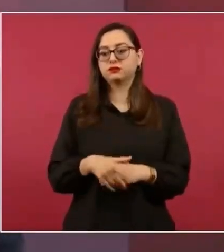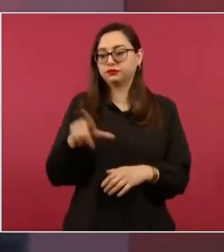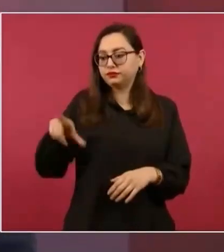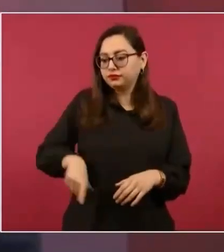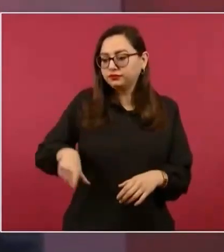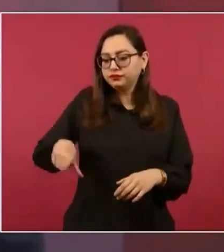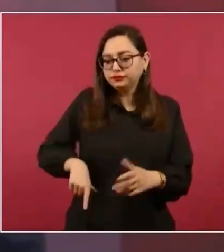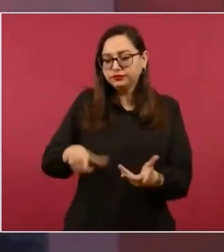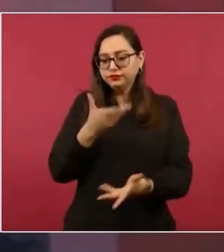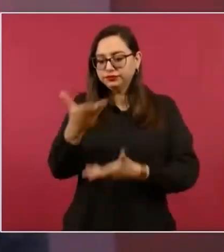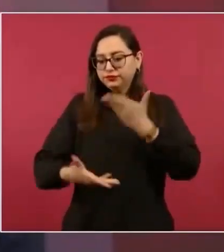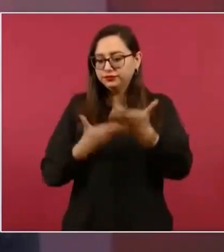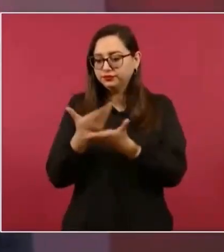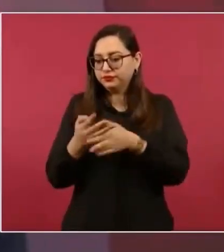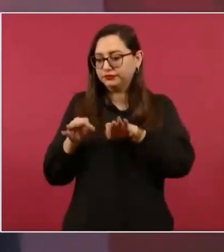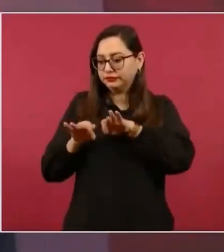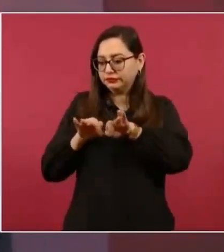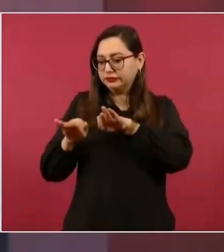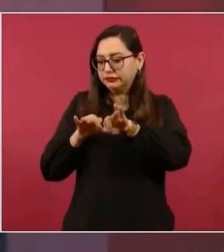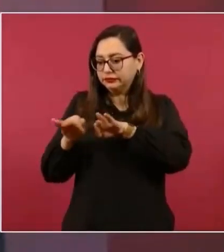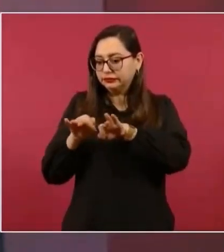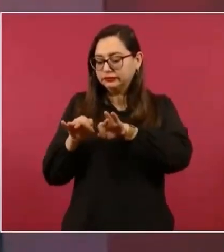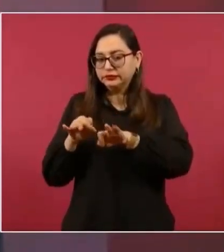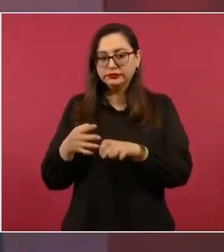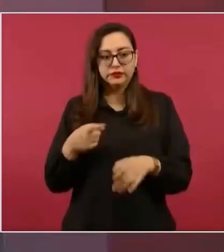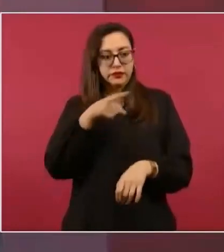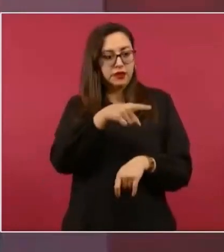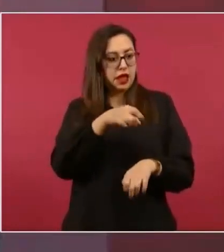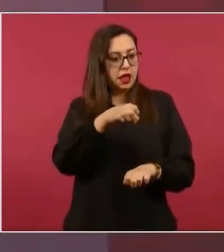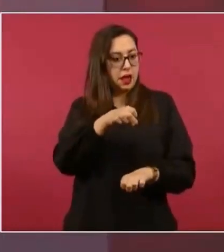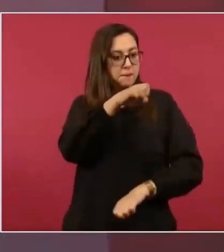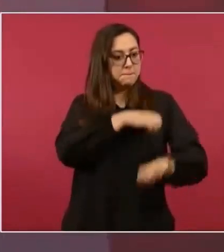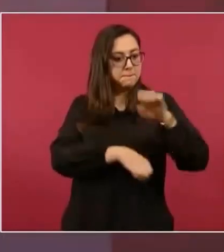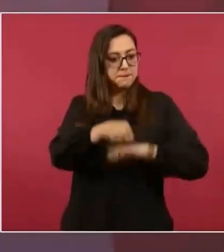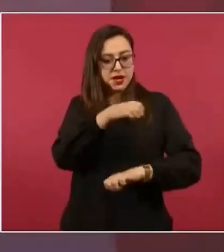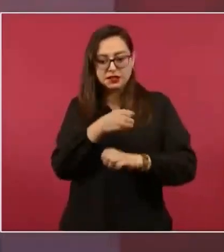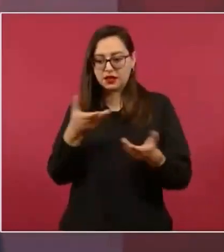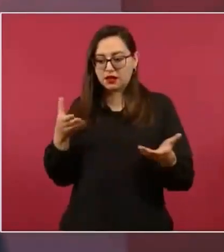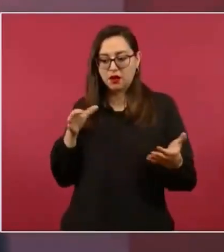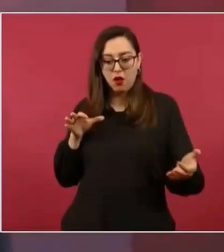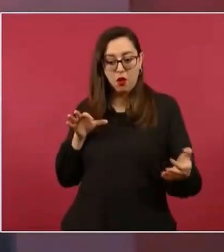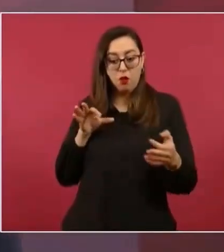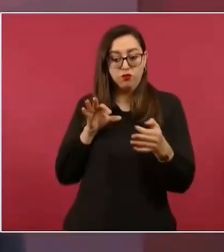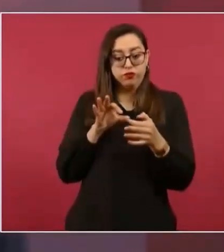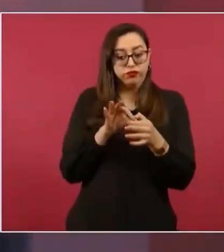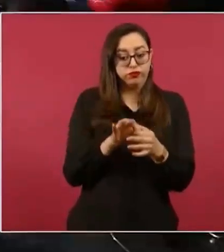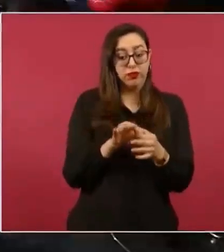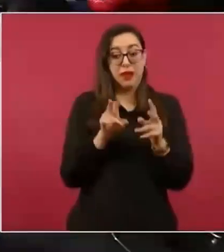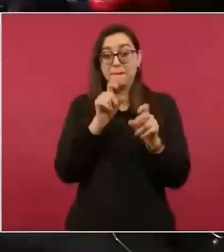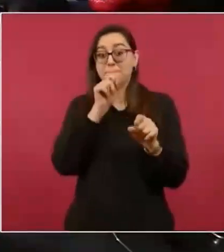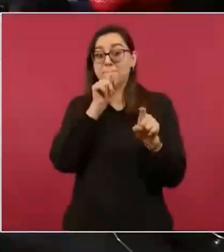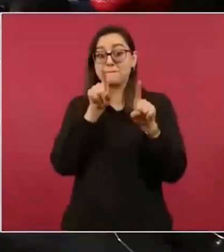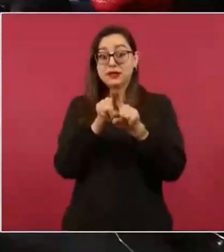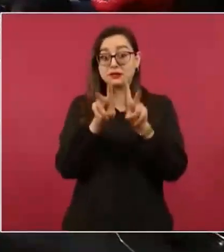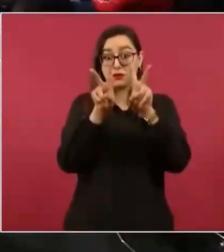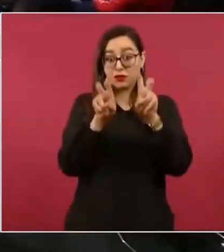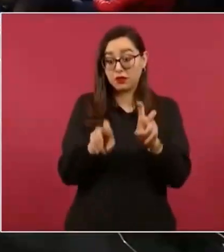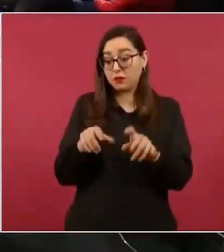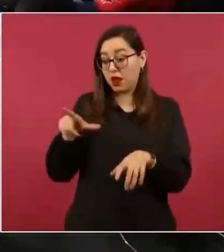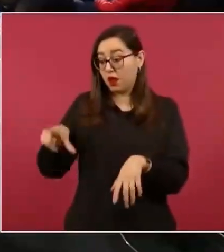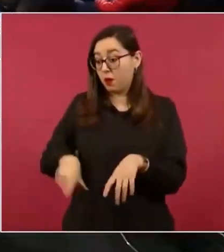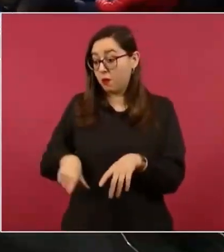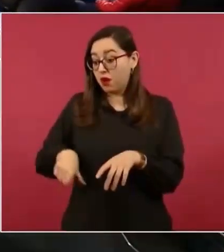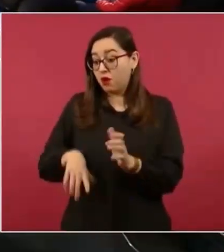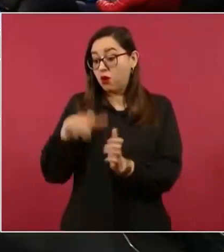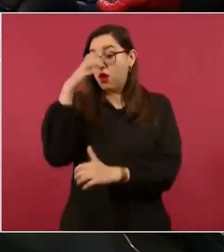vínculos con empresas, no podía irse a trabajar